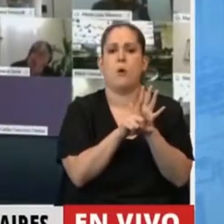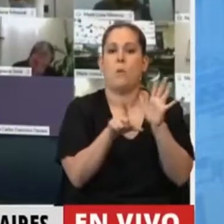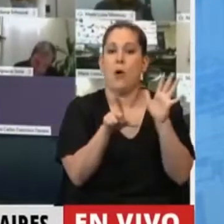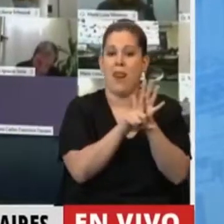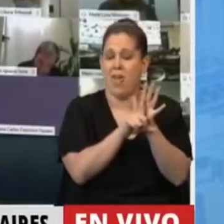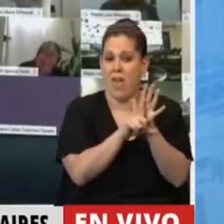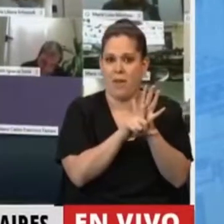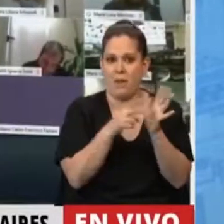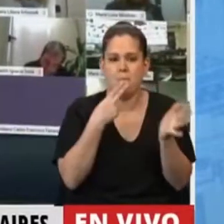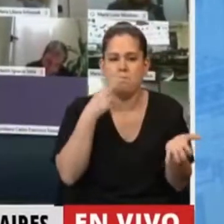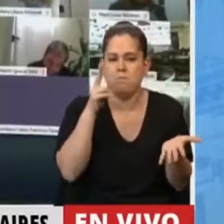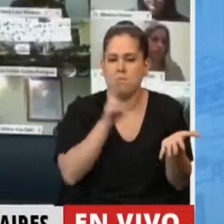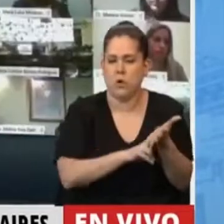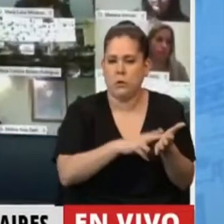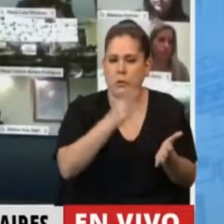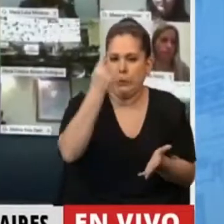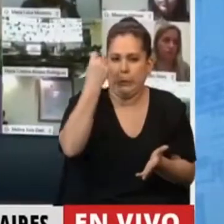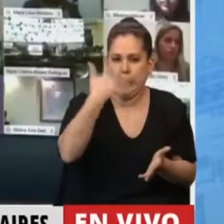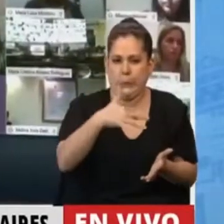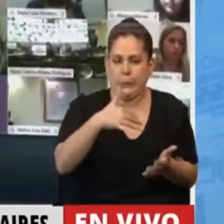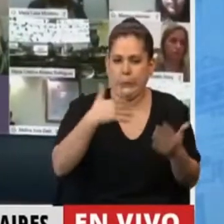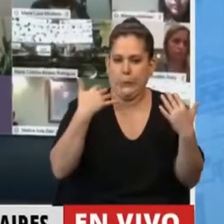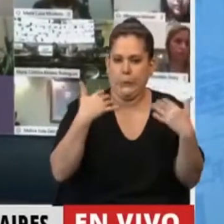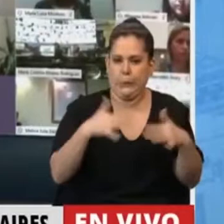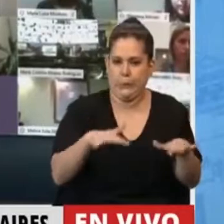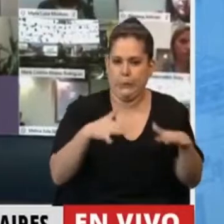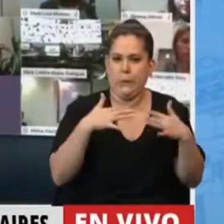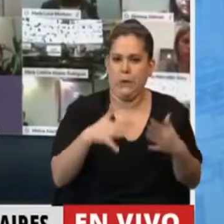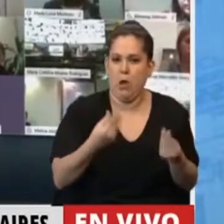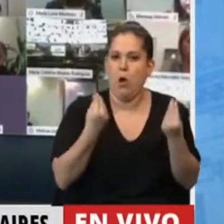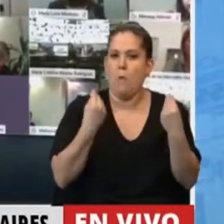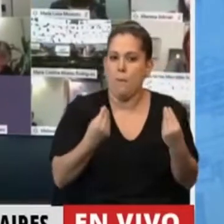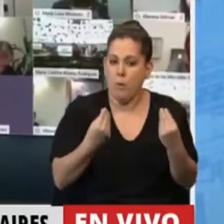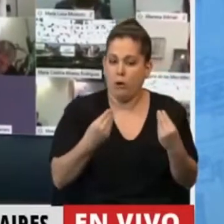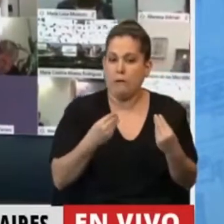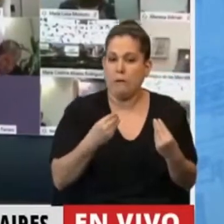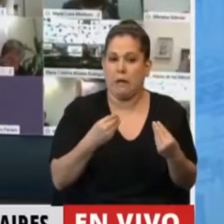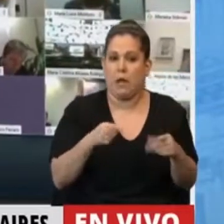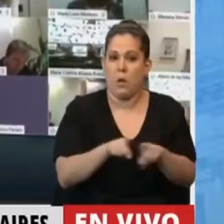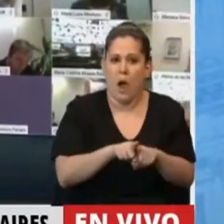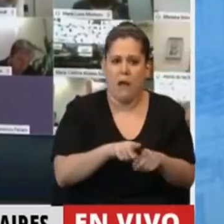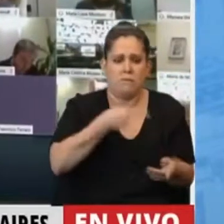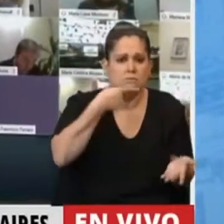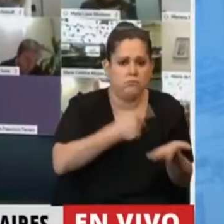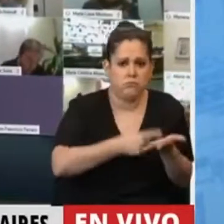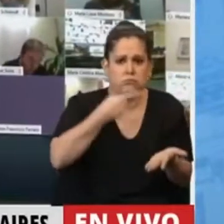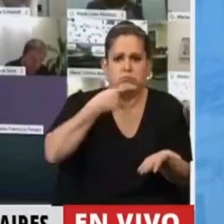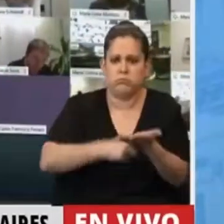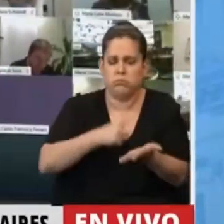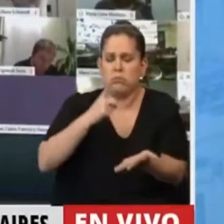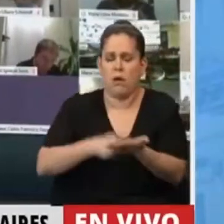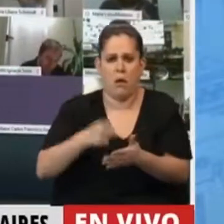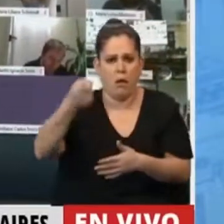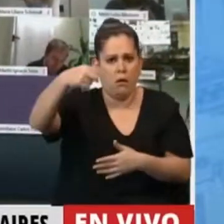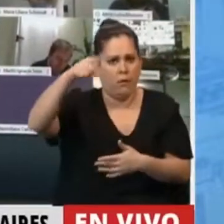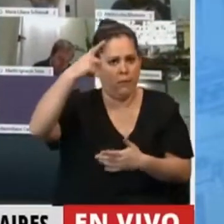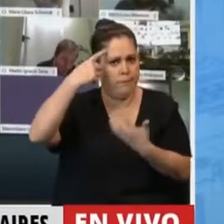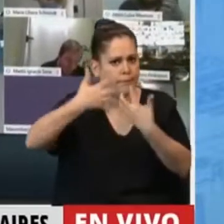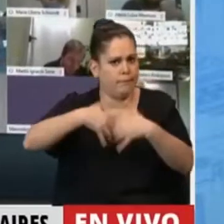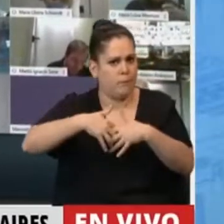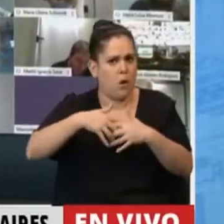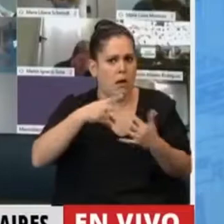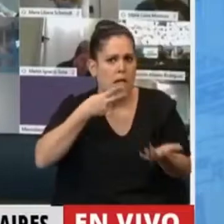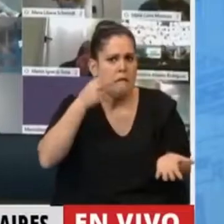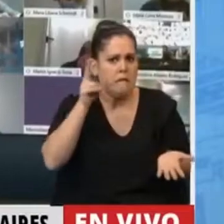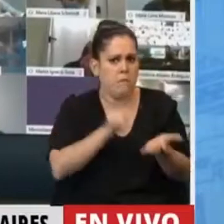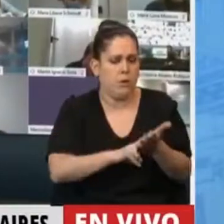fiscal que resultaba. Porque era tal el nivel de exenciones que llegaron a la conclusión de que eximean de una cantidad